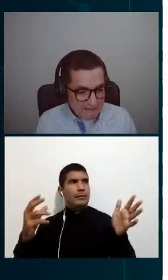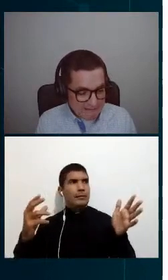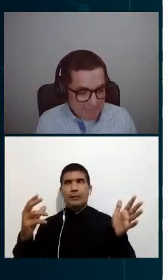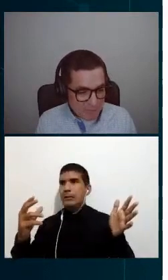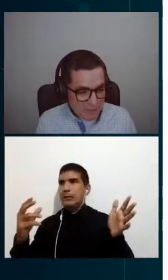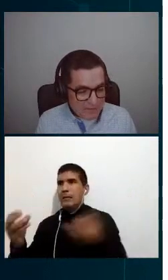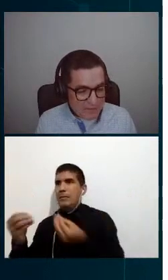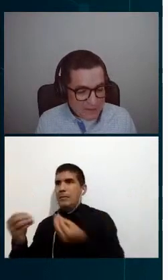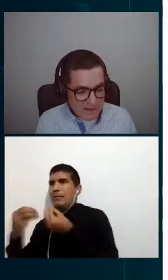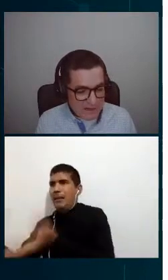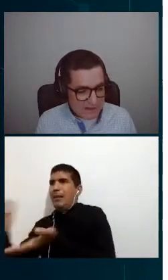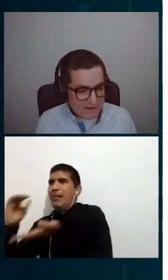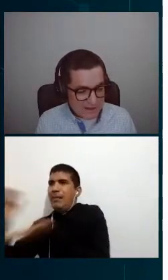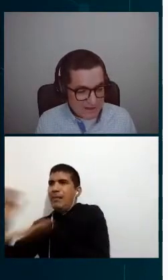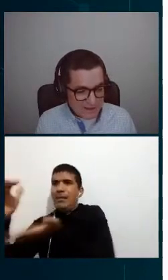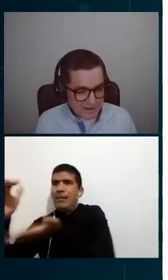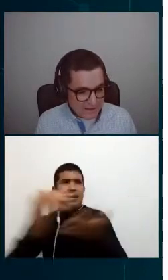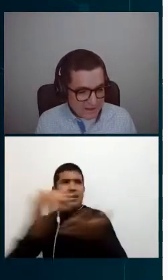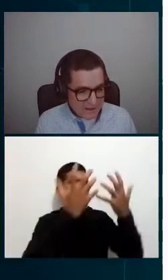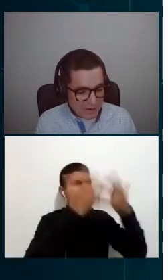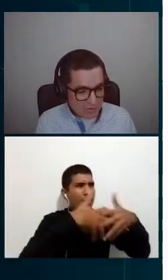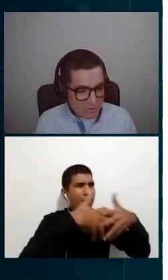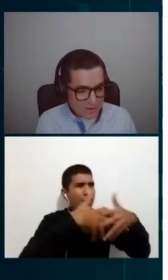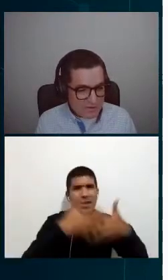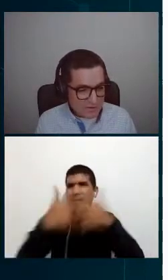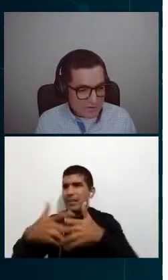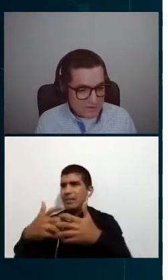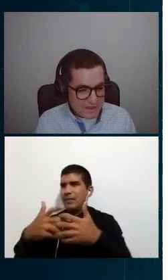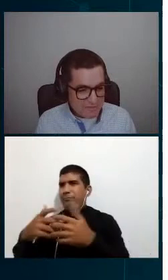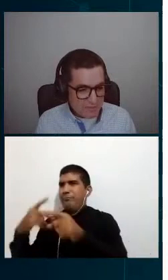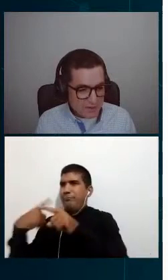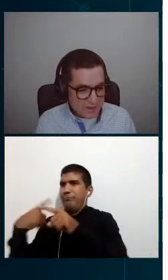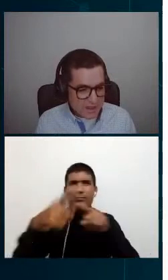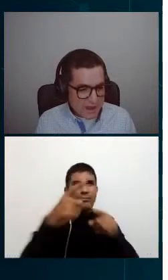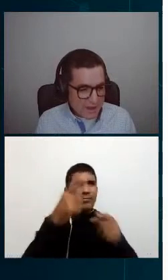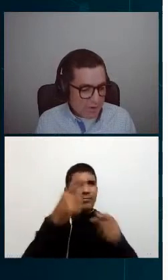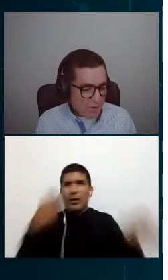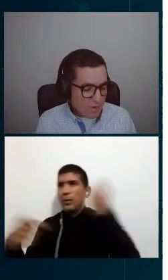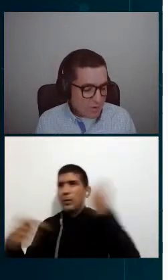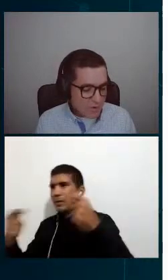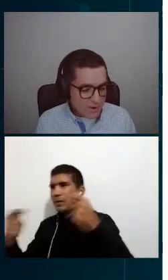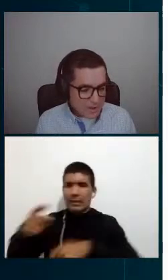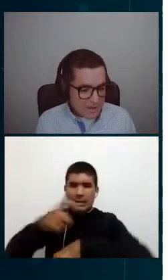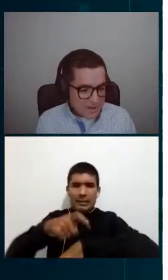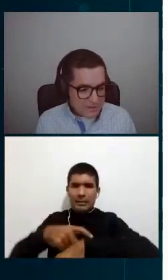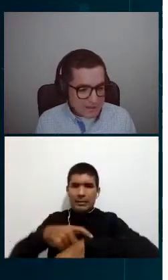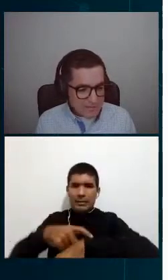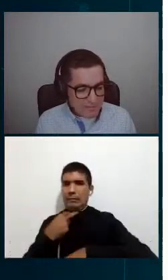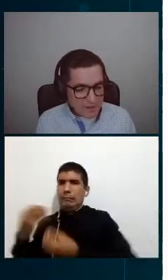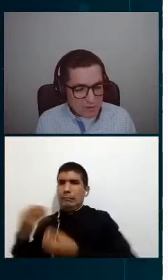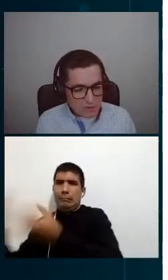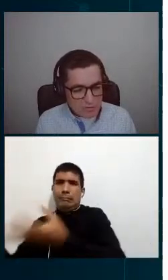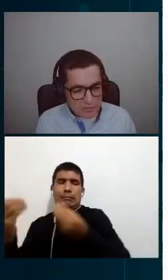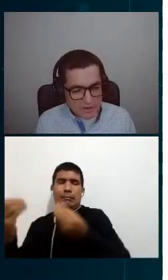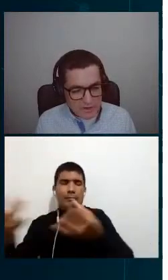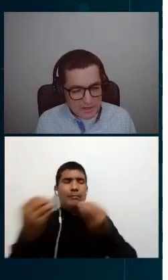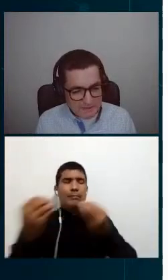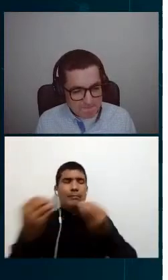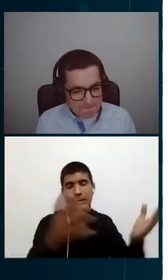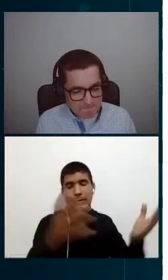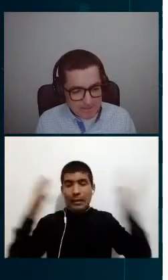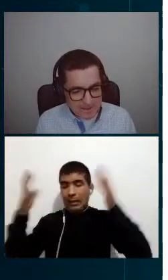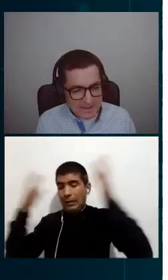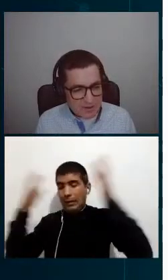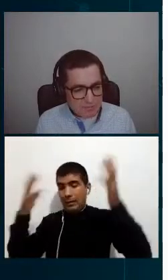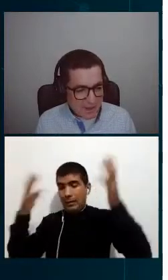el poder tener los suministros en tiempo, ¿verdad? Algo que también para nosotros fue